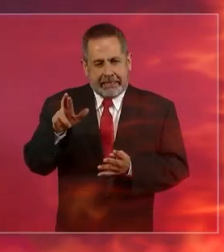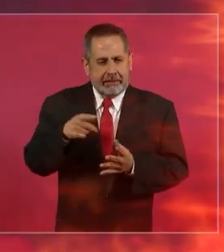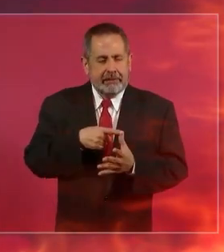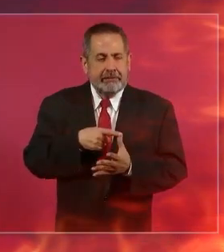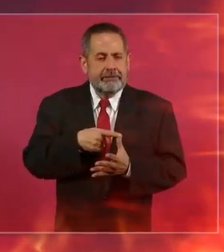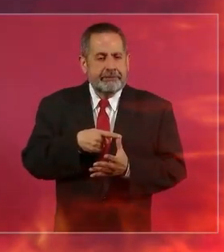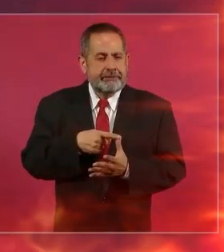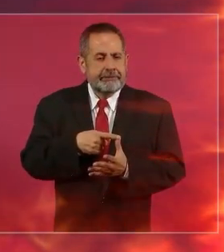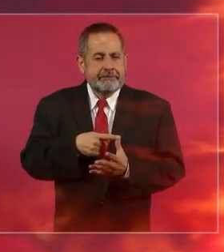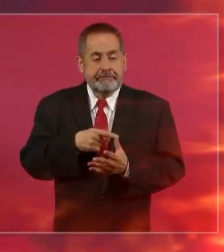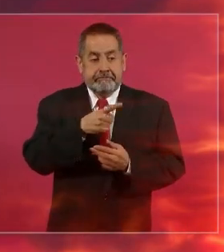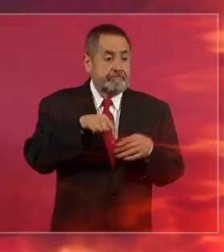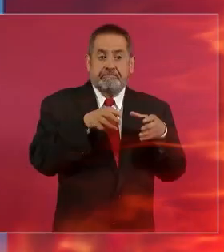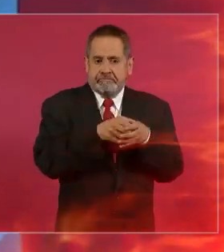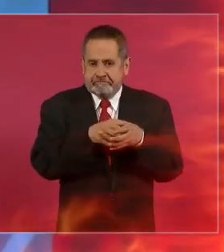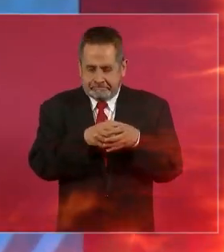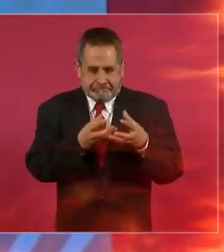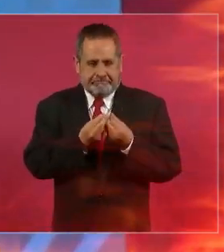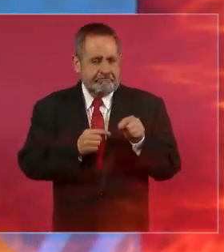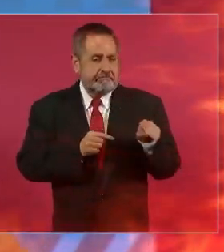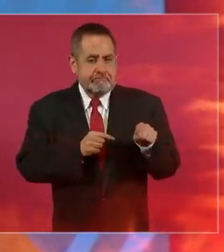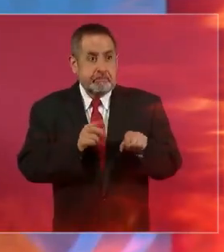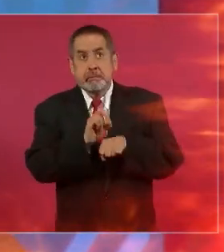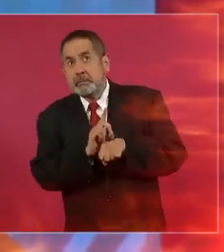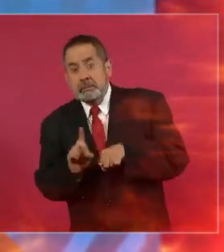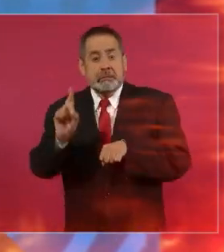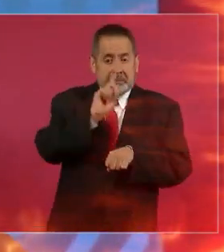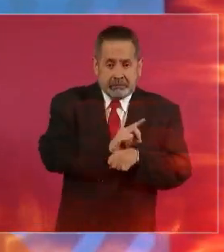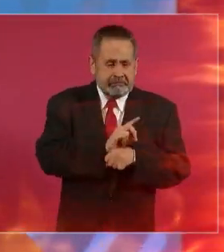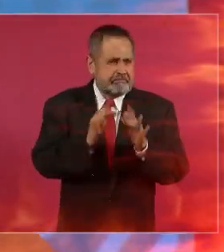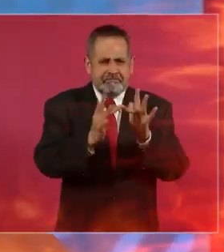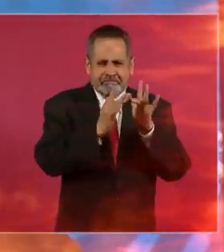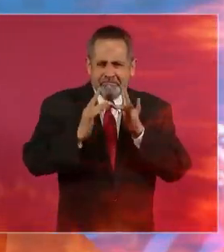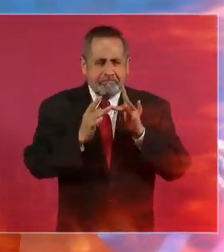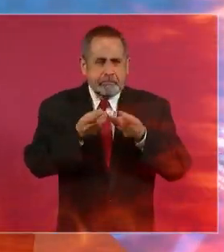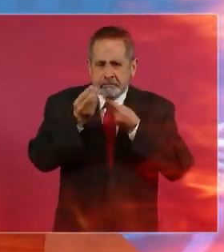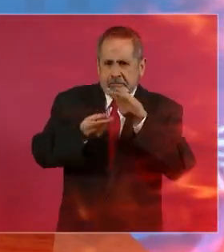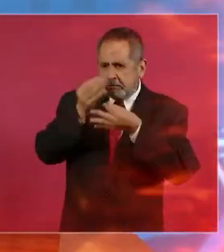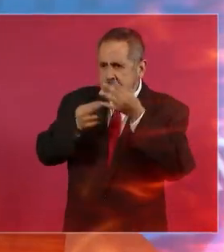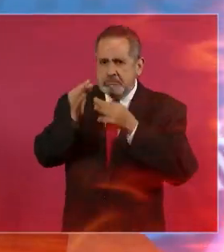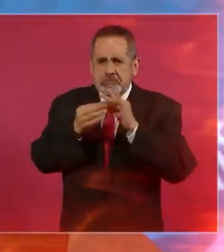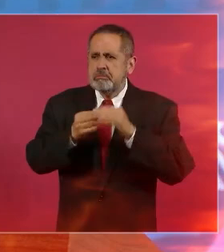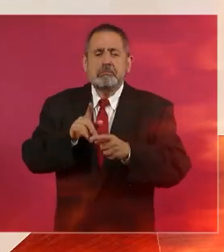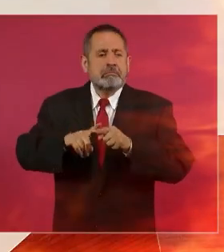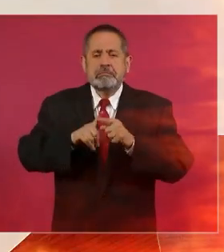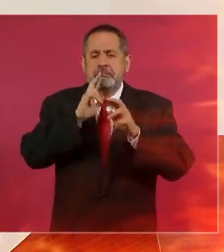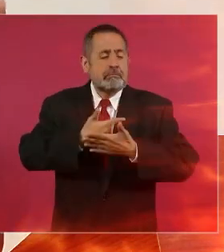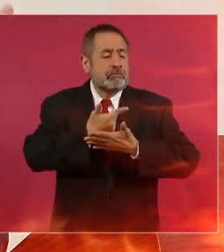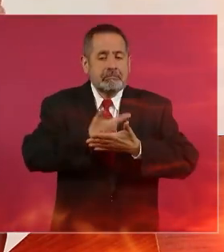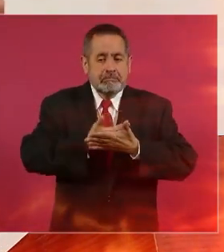preguntar a vicente fox en los pinos que está pasando que qué pasaba y dice lópez tengo el documento